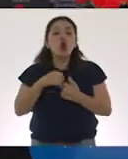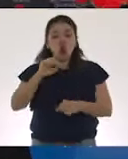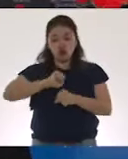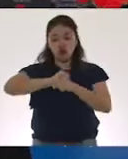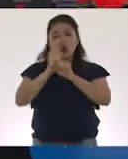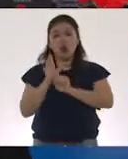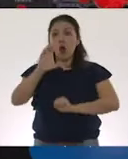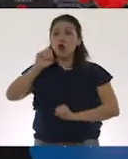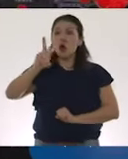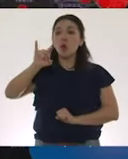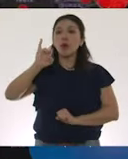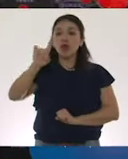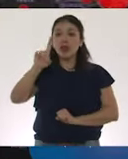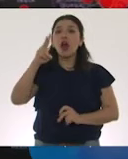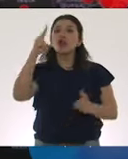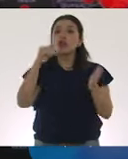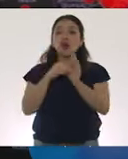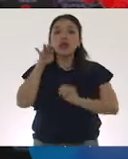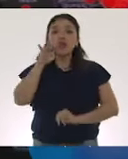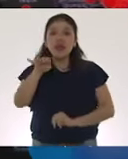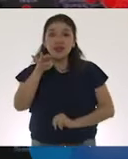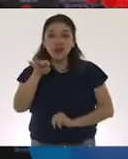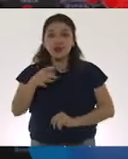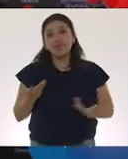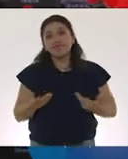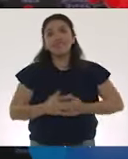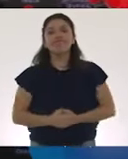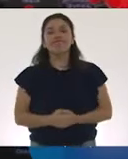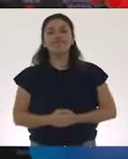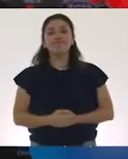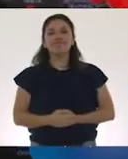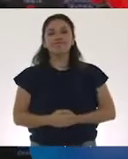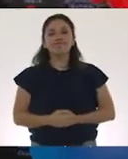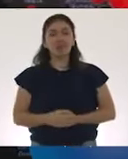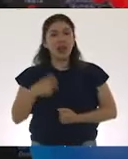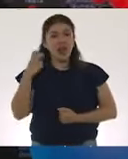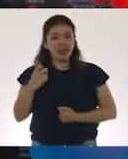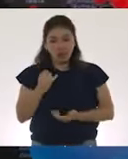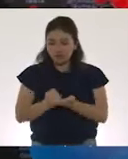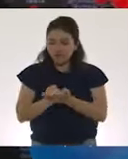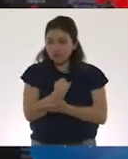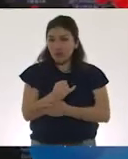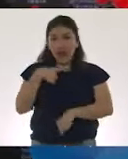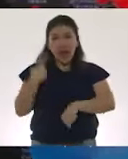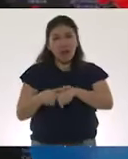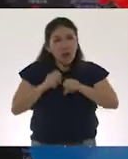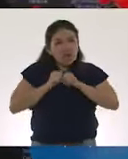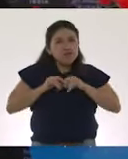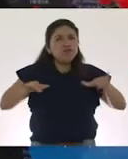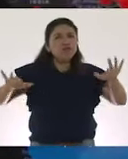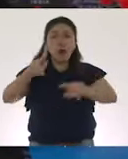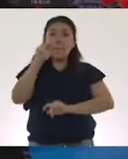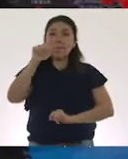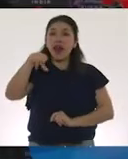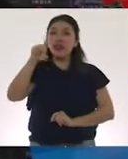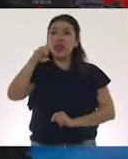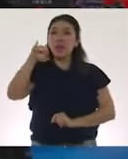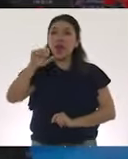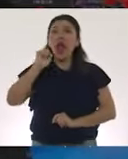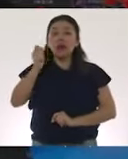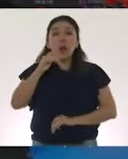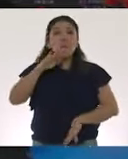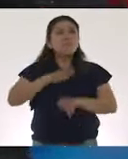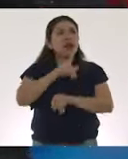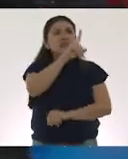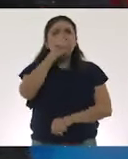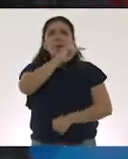COVID-2019. Una pandemia se declara cuando una nueva enfermedad se presenta en más de